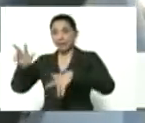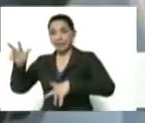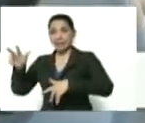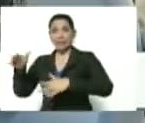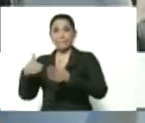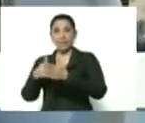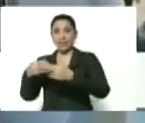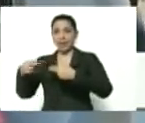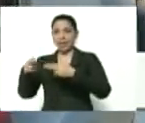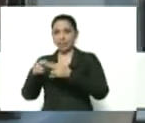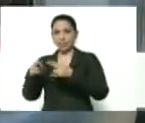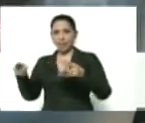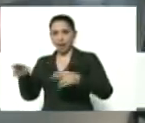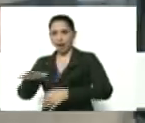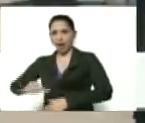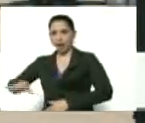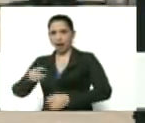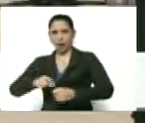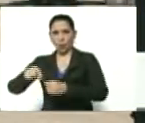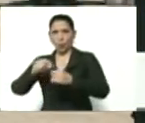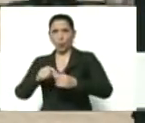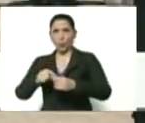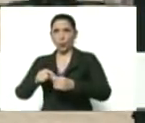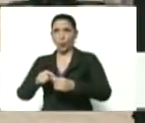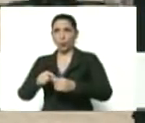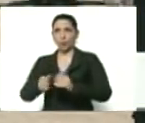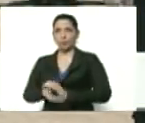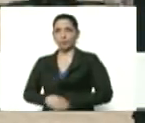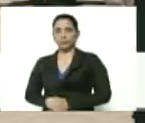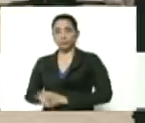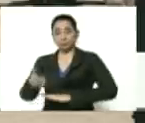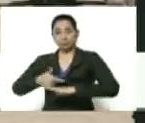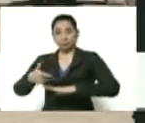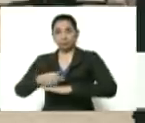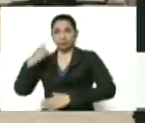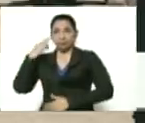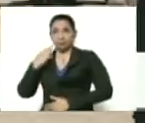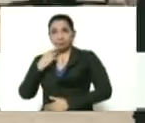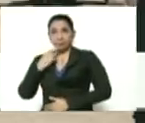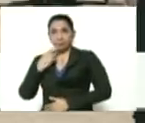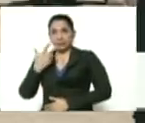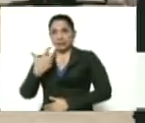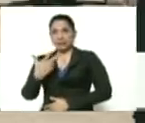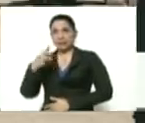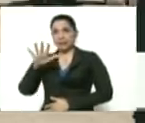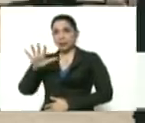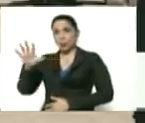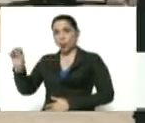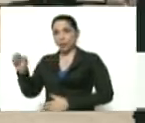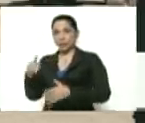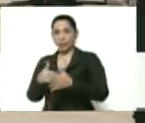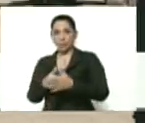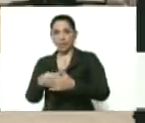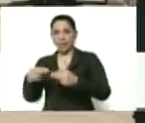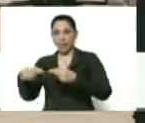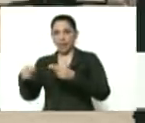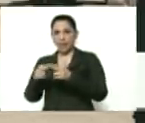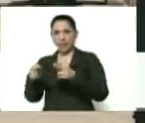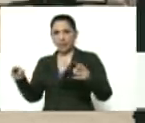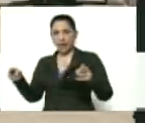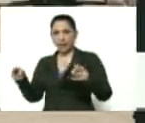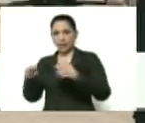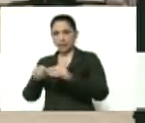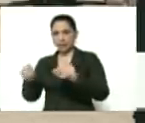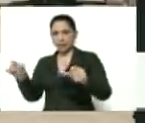superficie de siembra. Agro Sur, empresa del gobierno bolivariano, con 350 mil hectáreas de siembra.